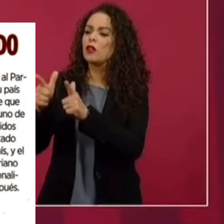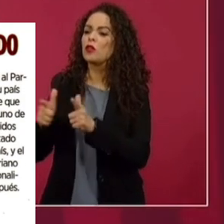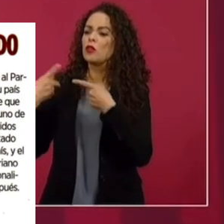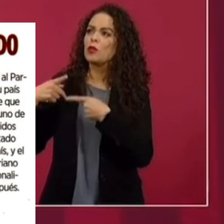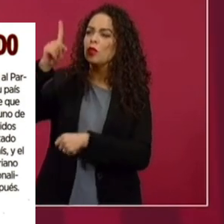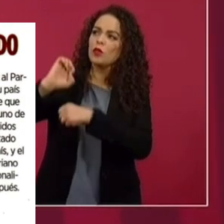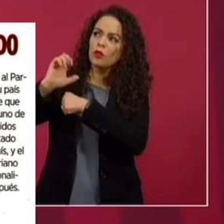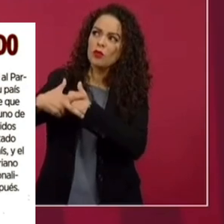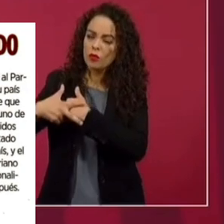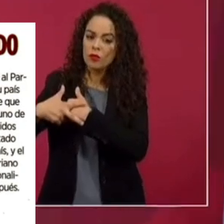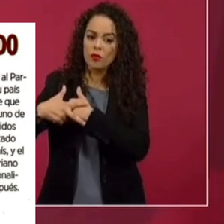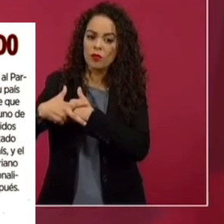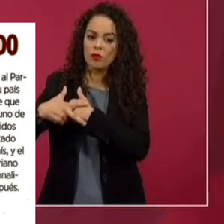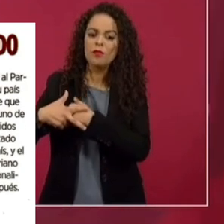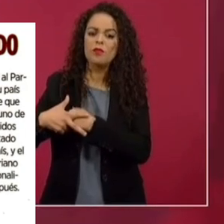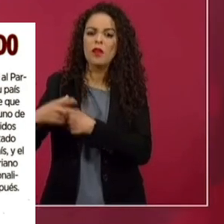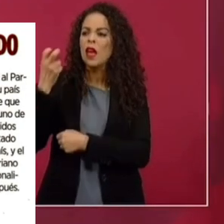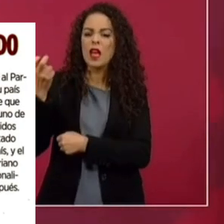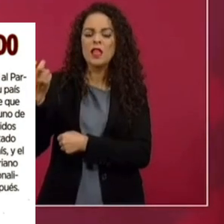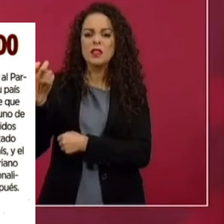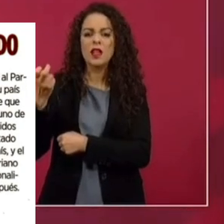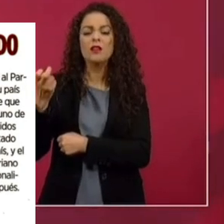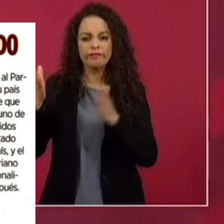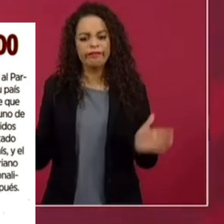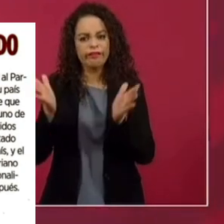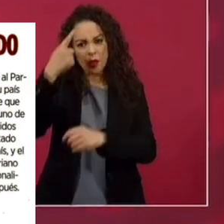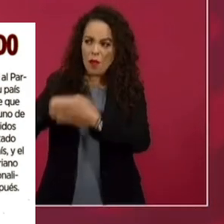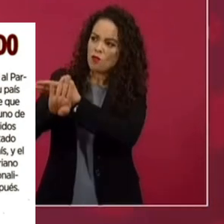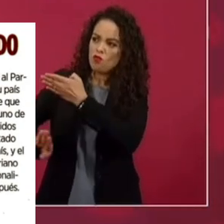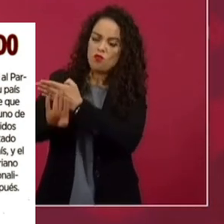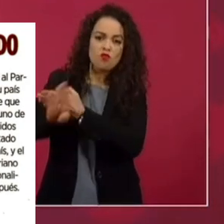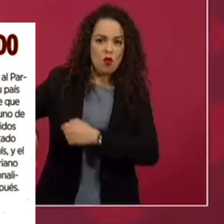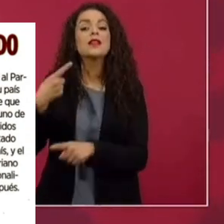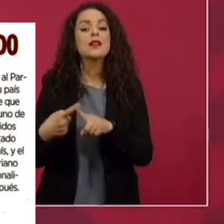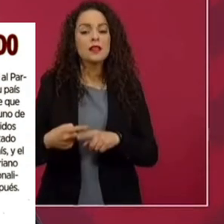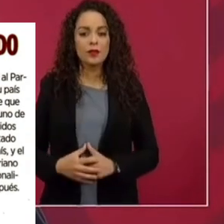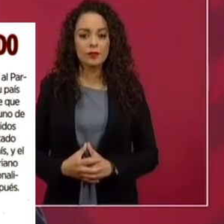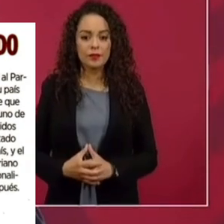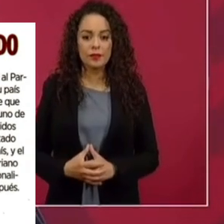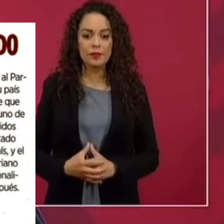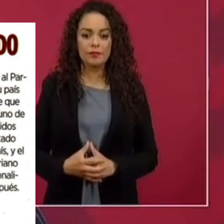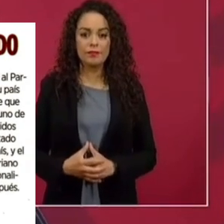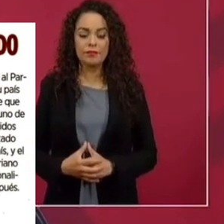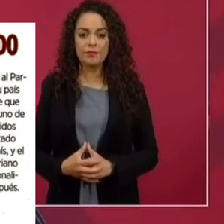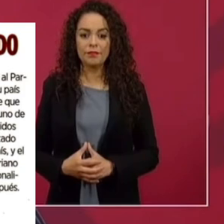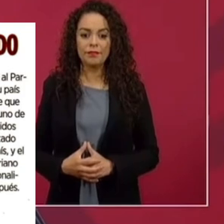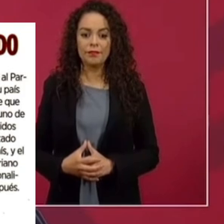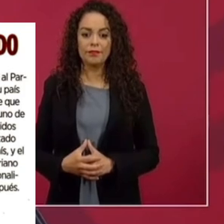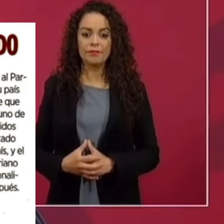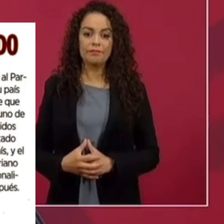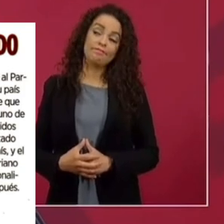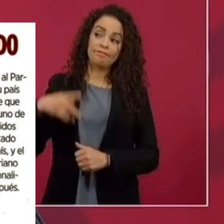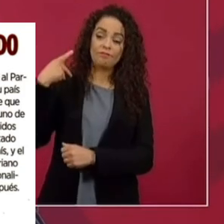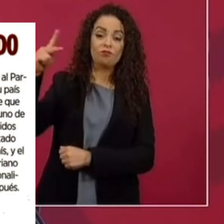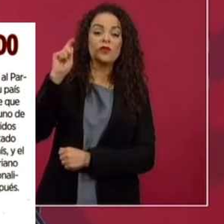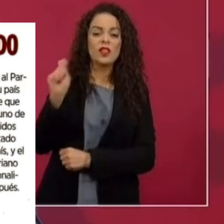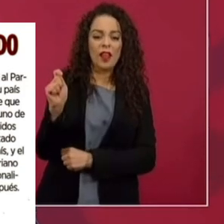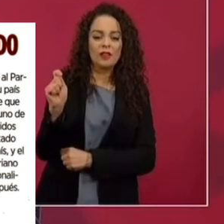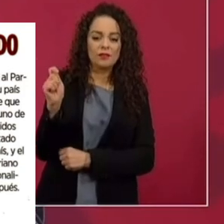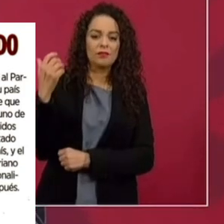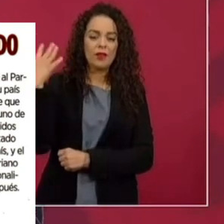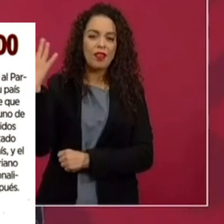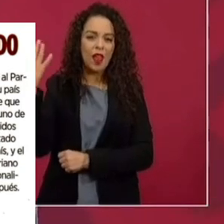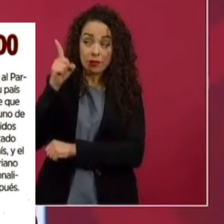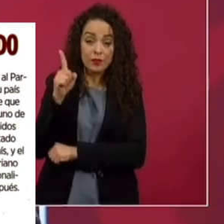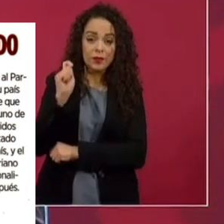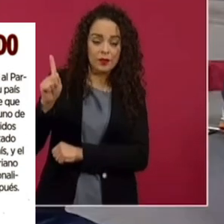quiénes promovieron ese pronunciamiento en contra de nosotros, en contra del gobierno de México. Es la ultraderecha, sobre